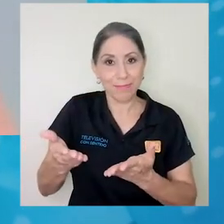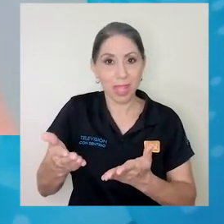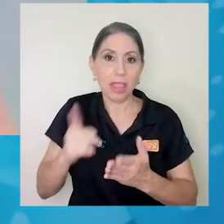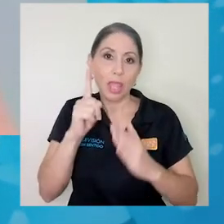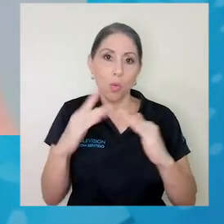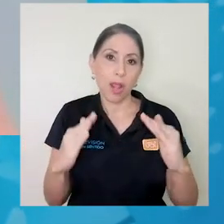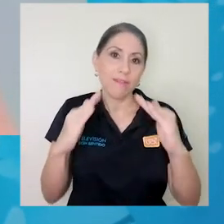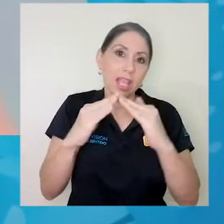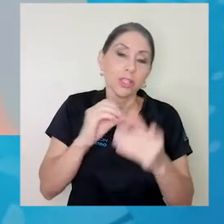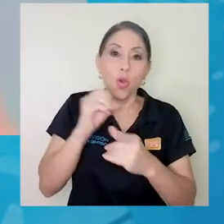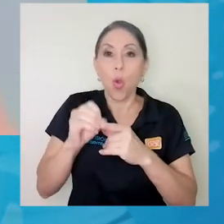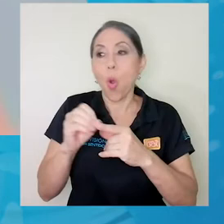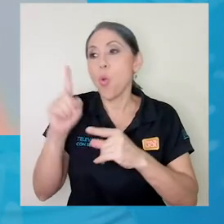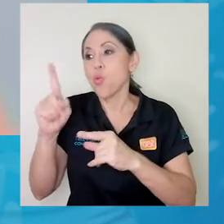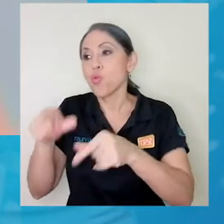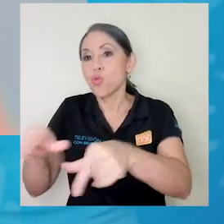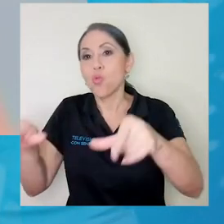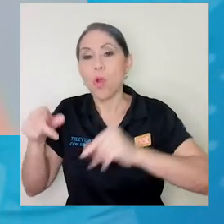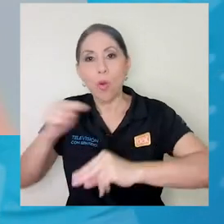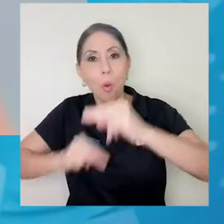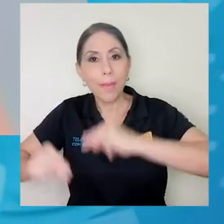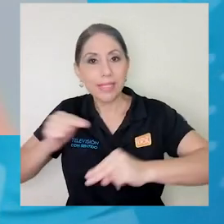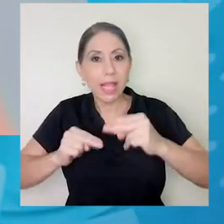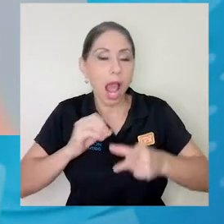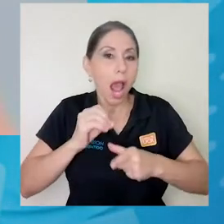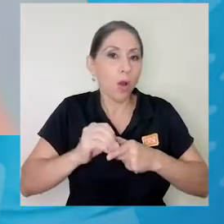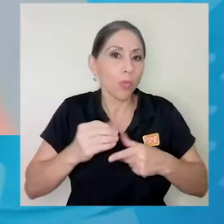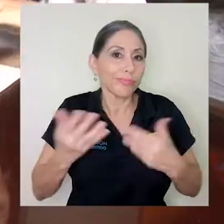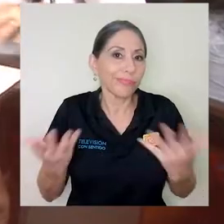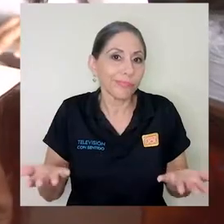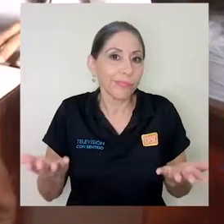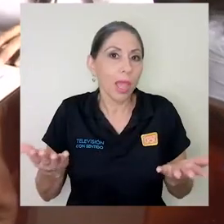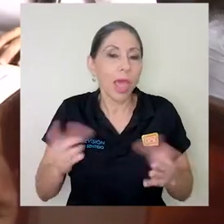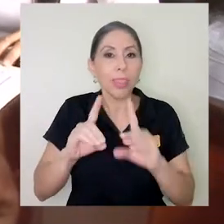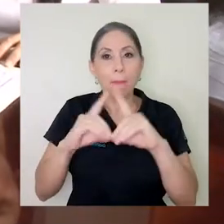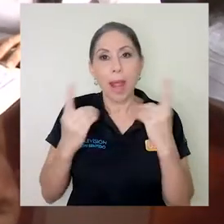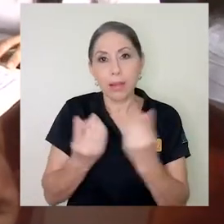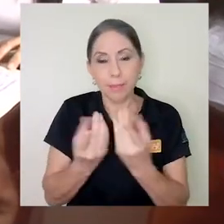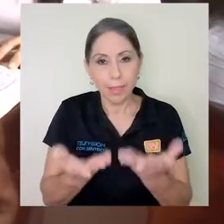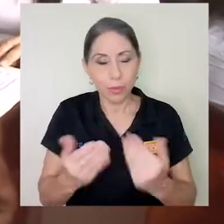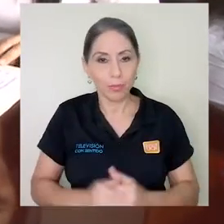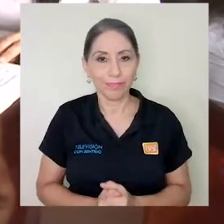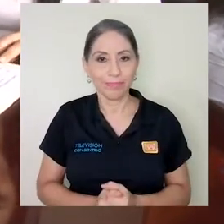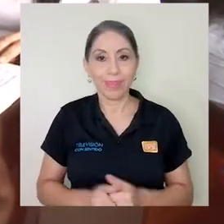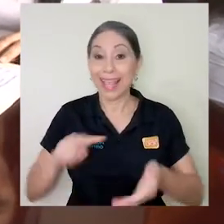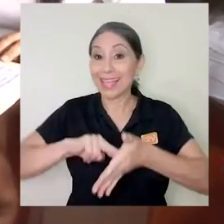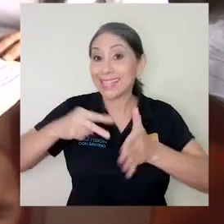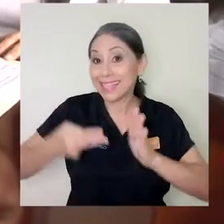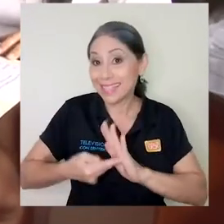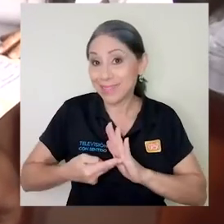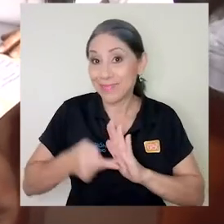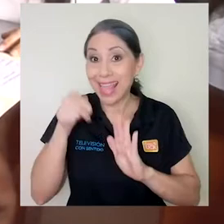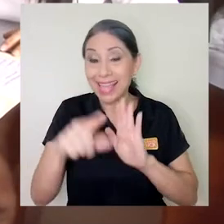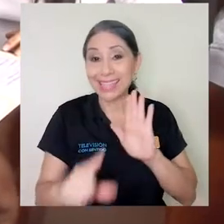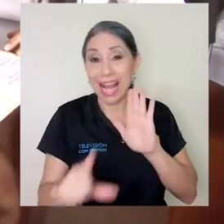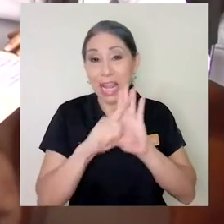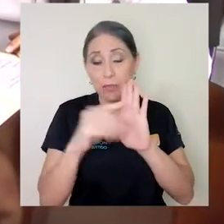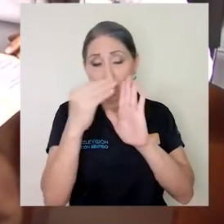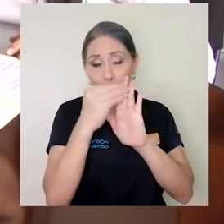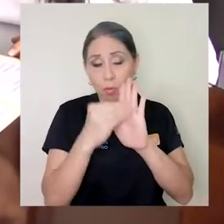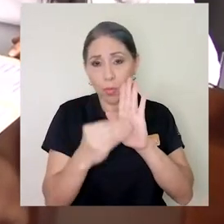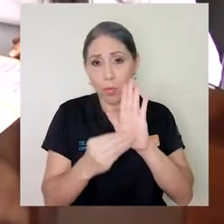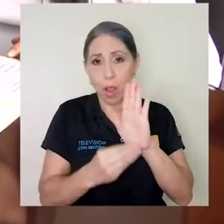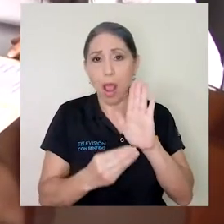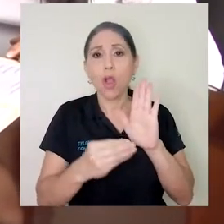sencillas, de una habitación, de un local comercial, de un apartamento. Es decir, esta ley